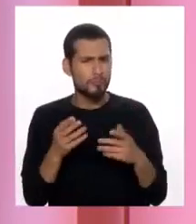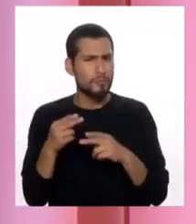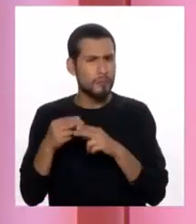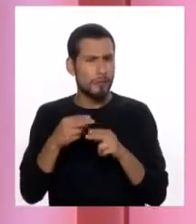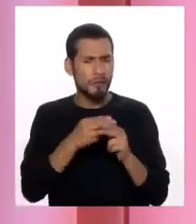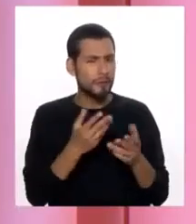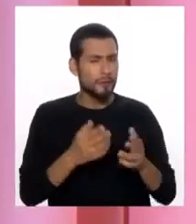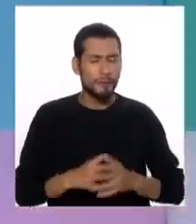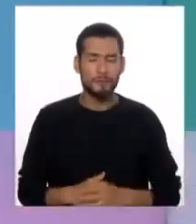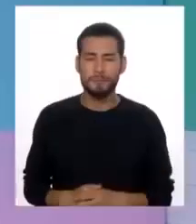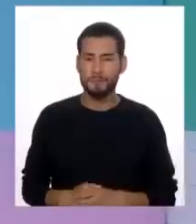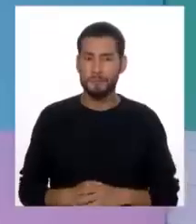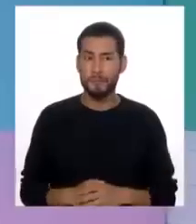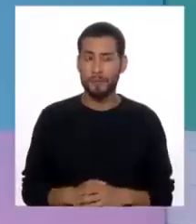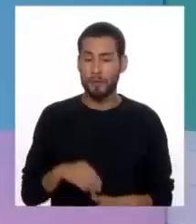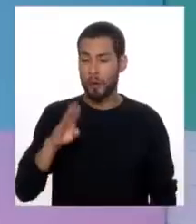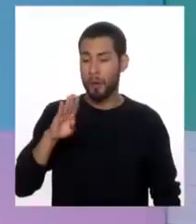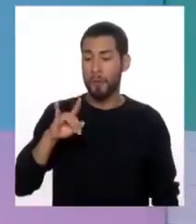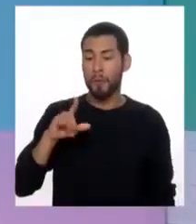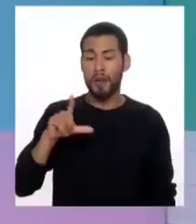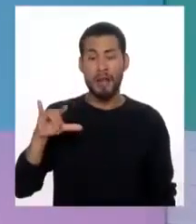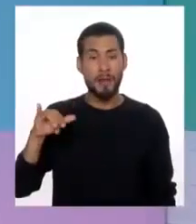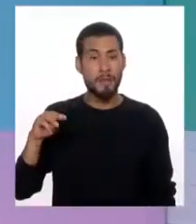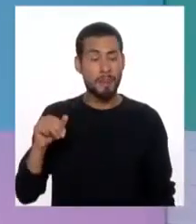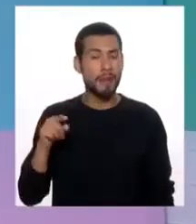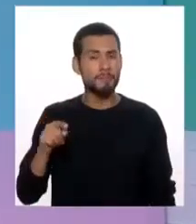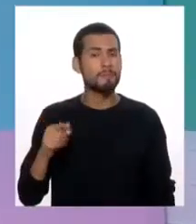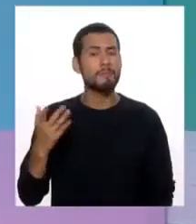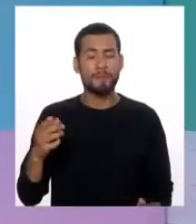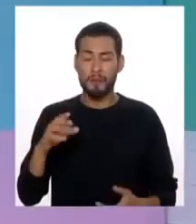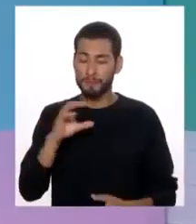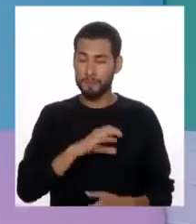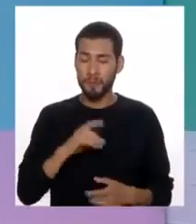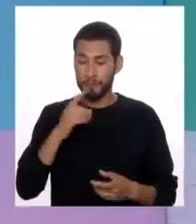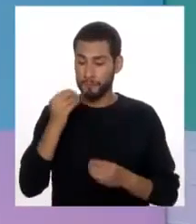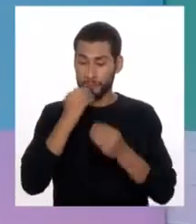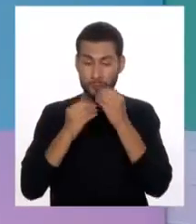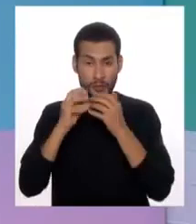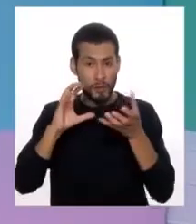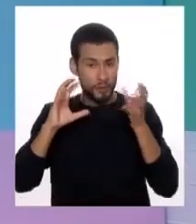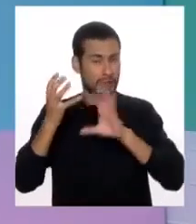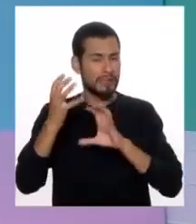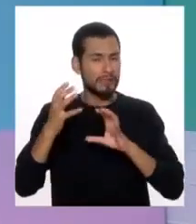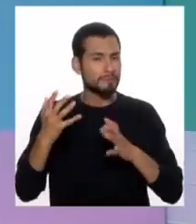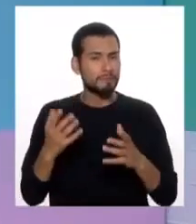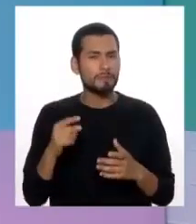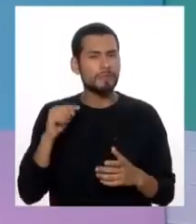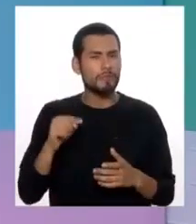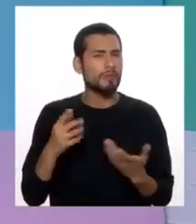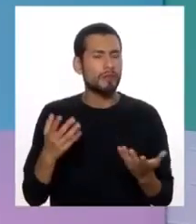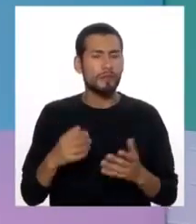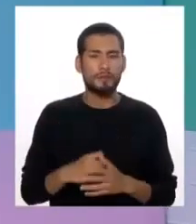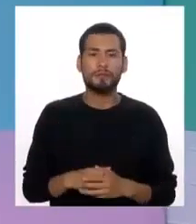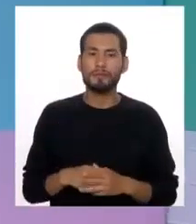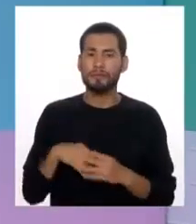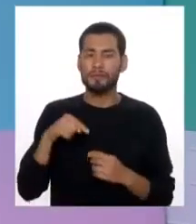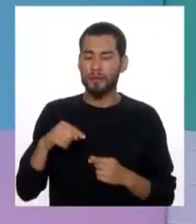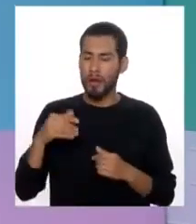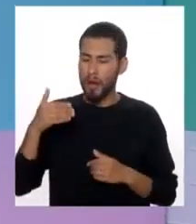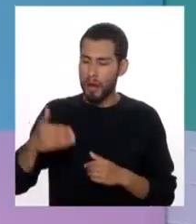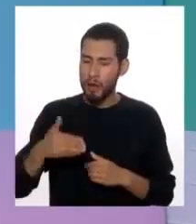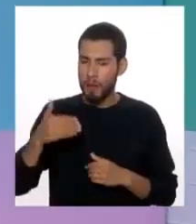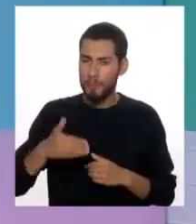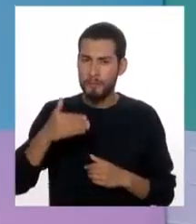término? La bulimia es un trastorno de la conducta alimentaria que se caracteriza por la presencia de episodios